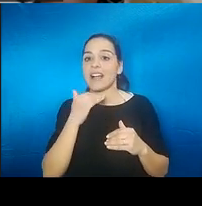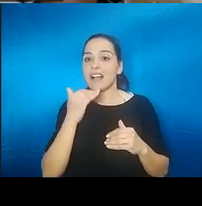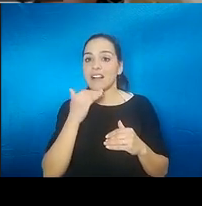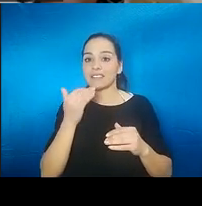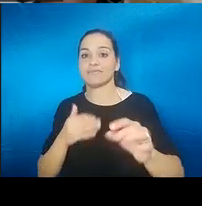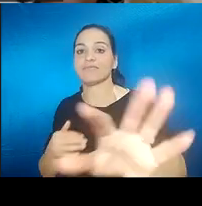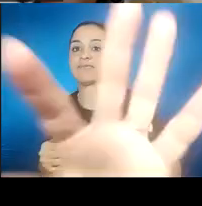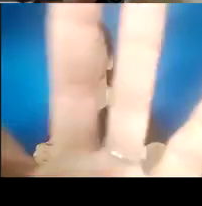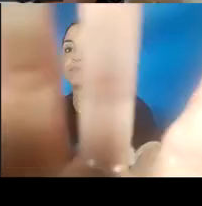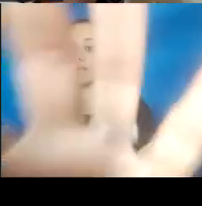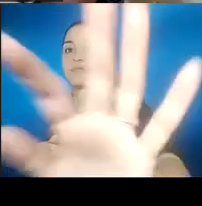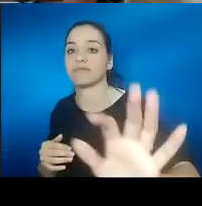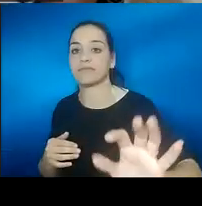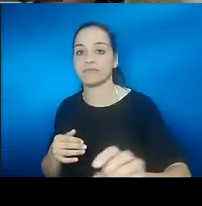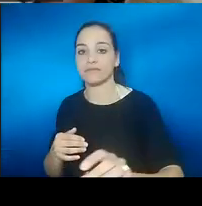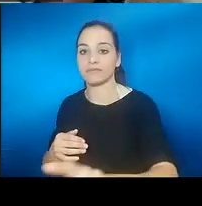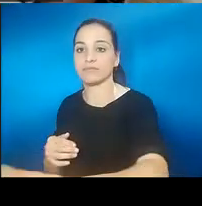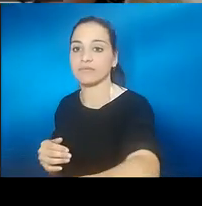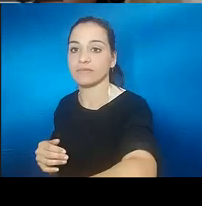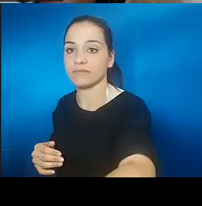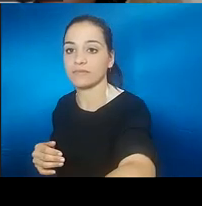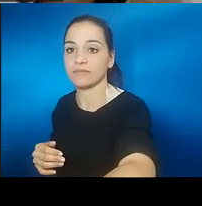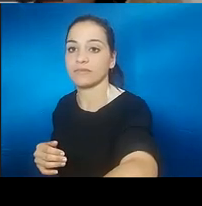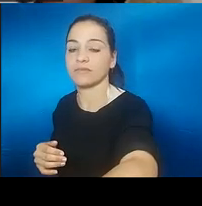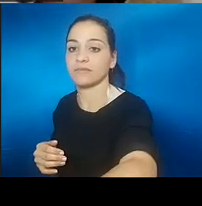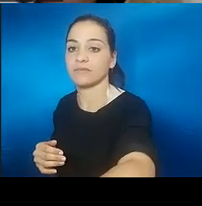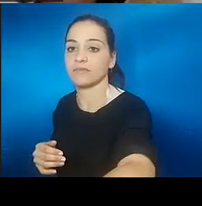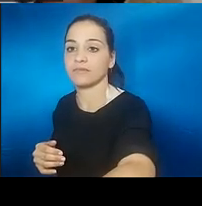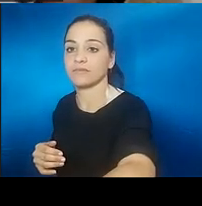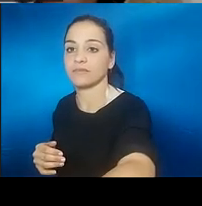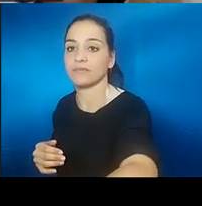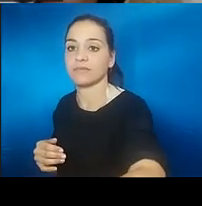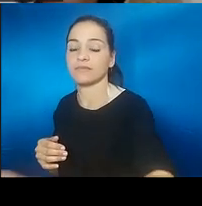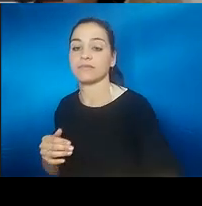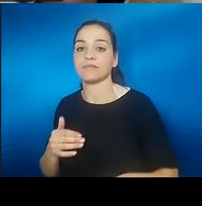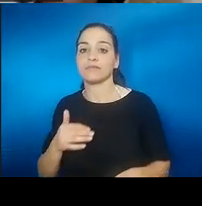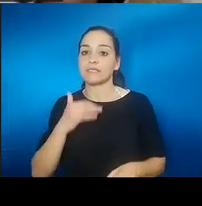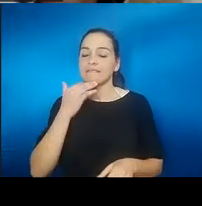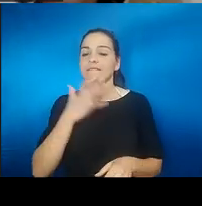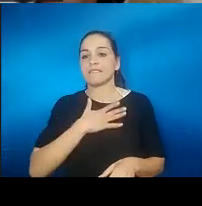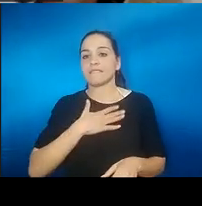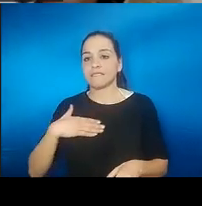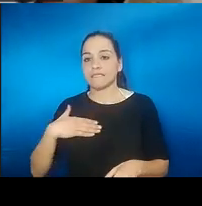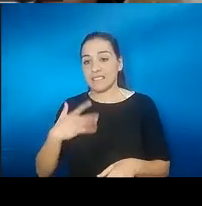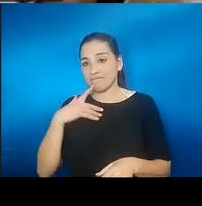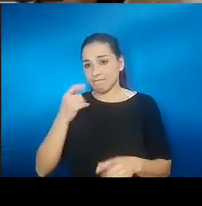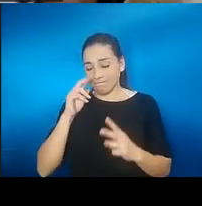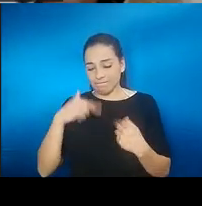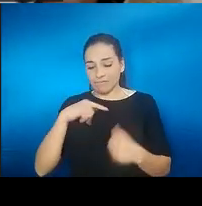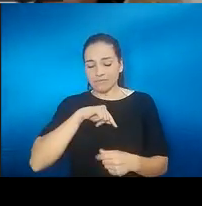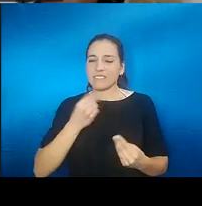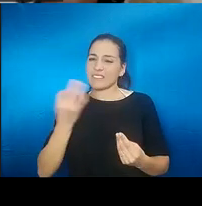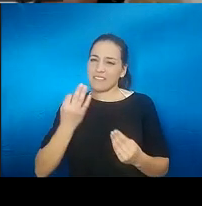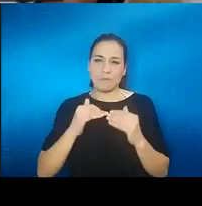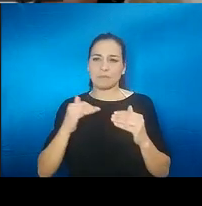forma interna o externa en un esto ya debería haberlo superado. Y bueno, sí que quería para las personas que nos puedan estar escuchando, que